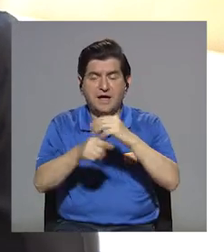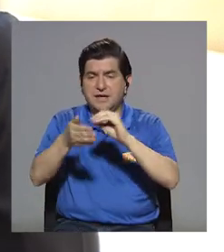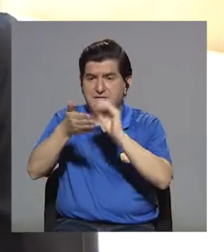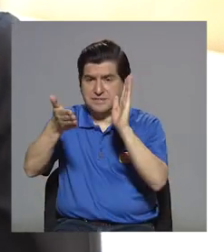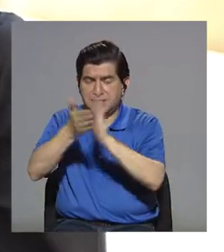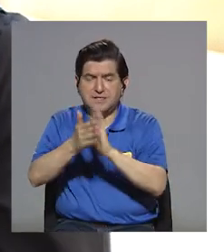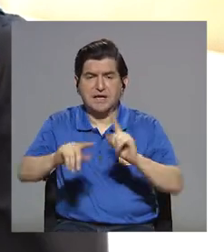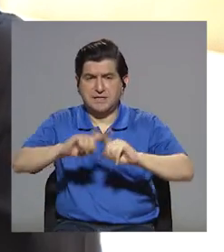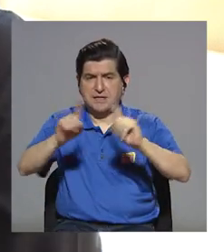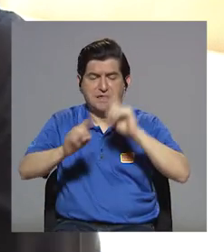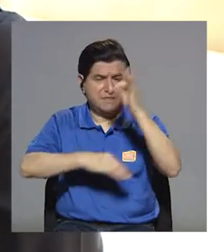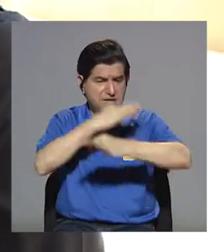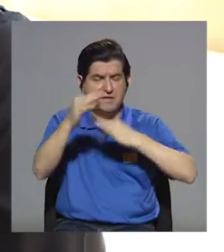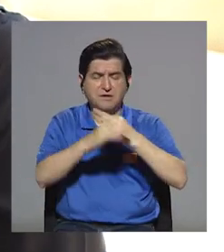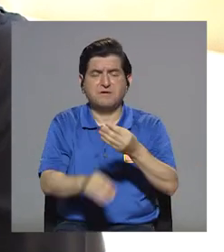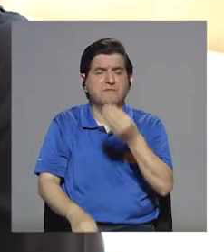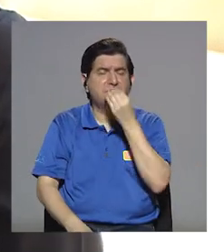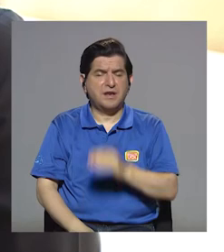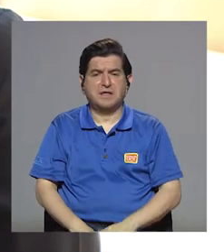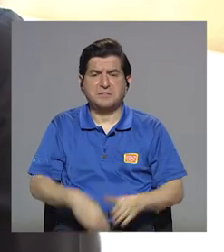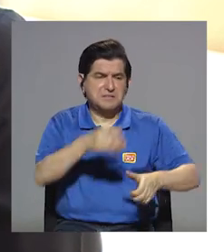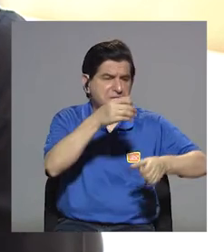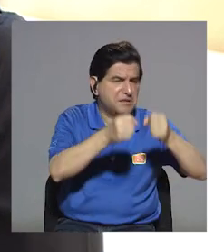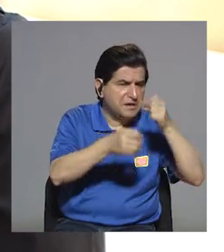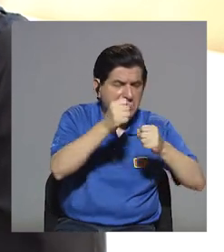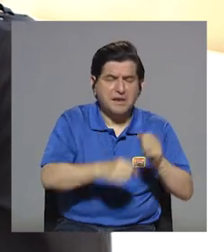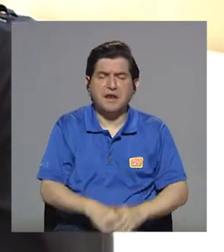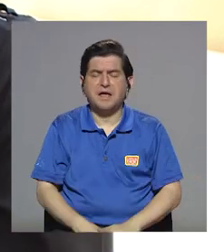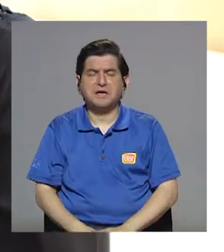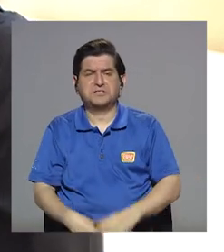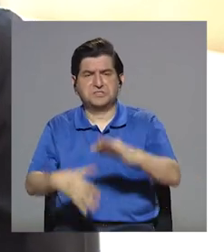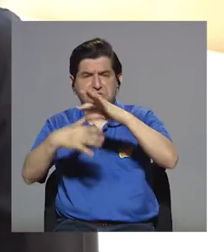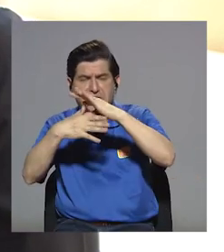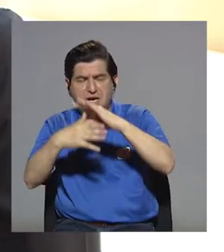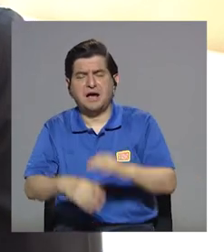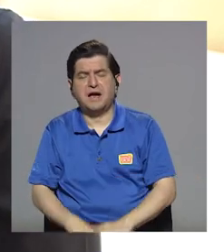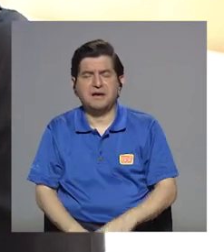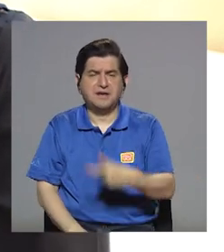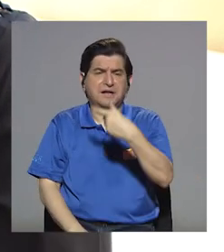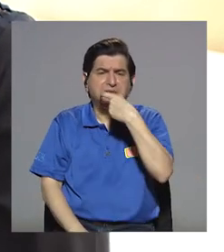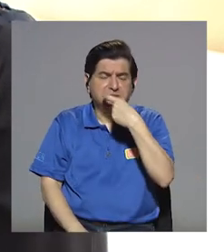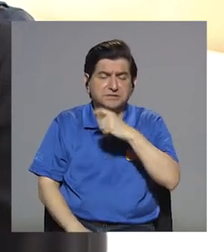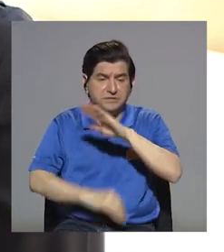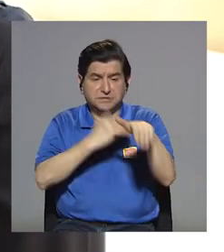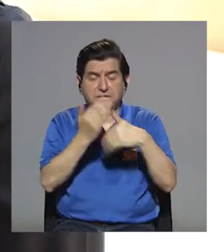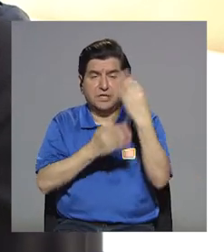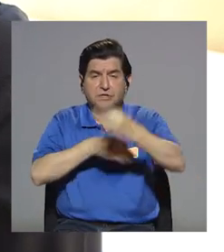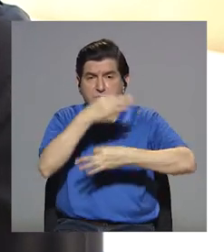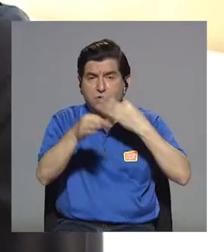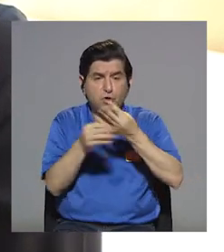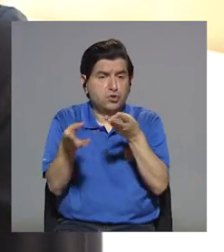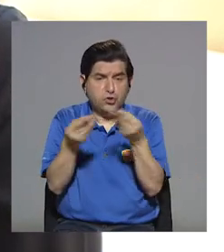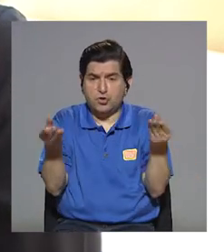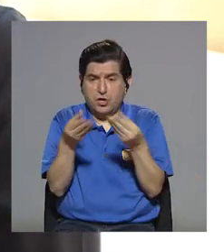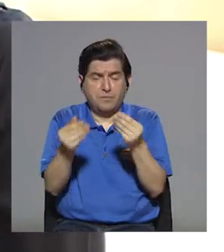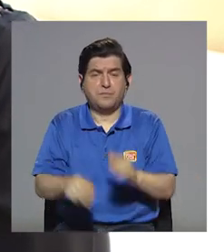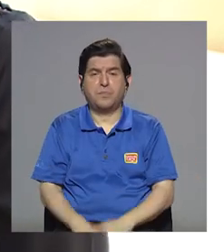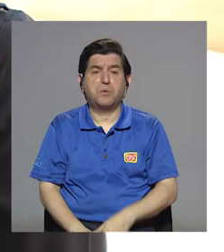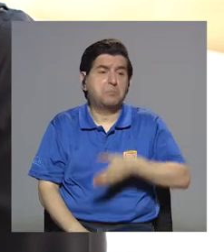variados que hay, desde lácteos, cárnicos, snacks, galletas, o nos llega cualquier tipo de producto en realidad,